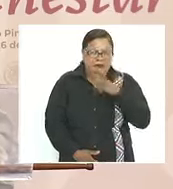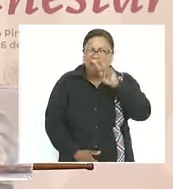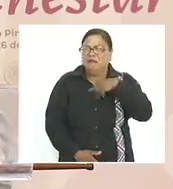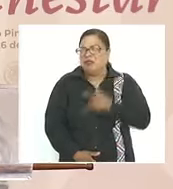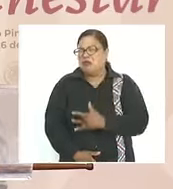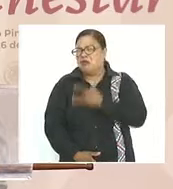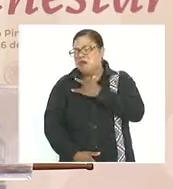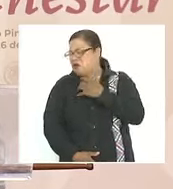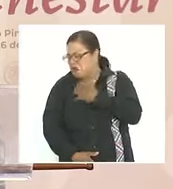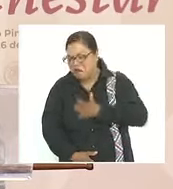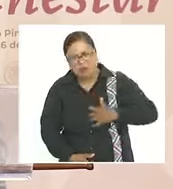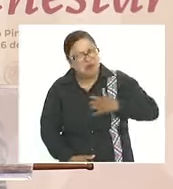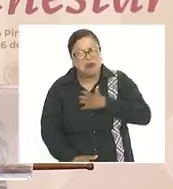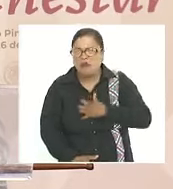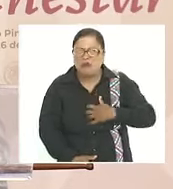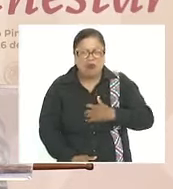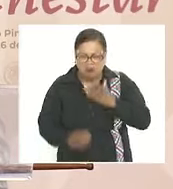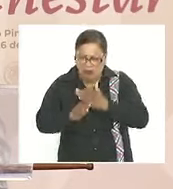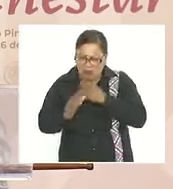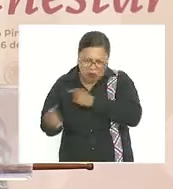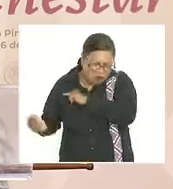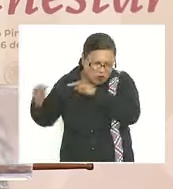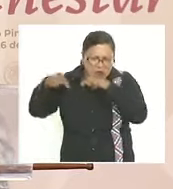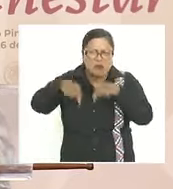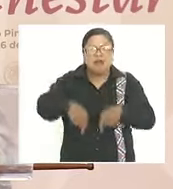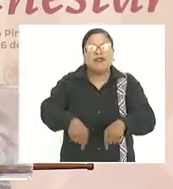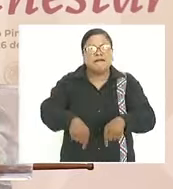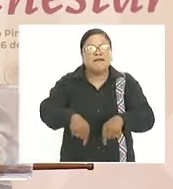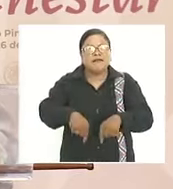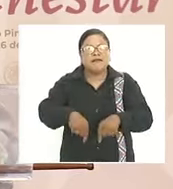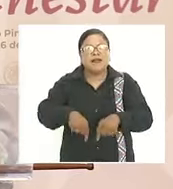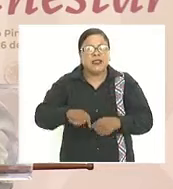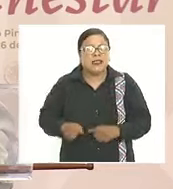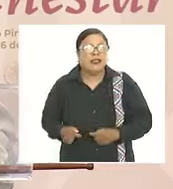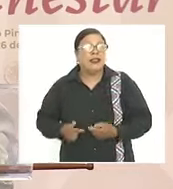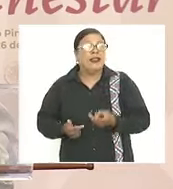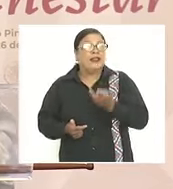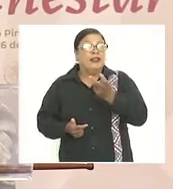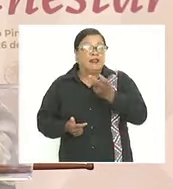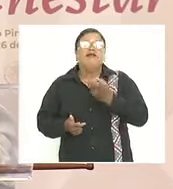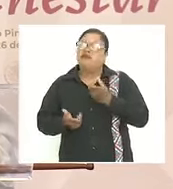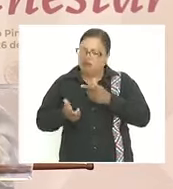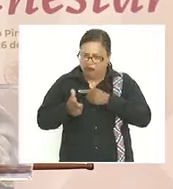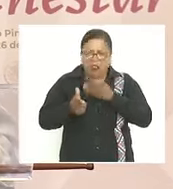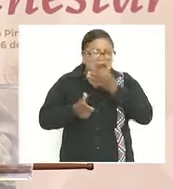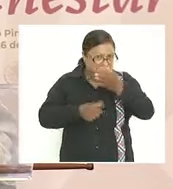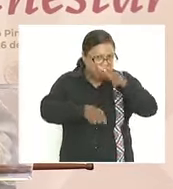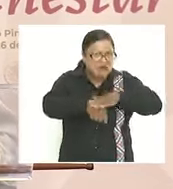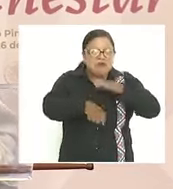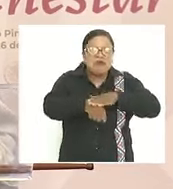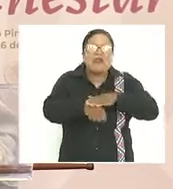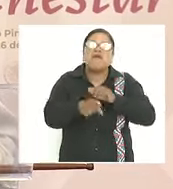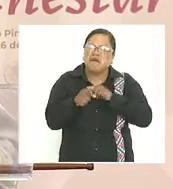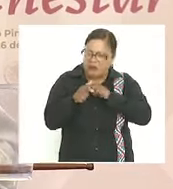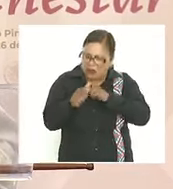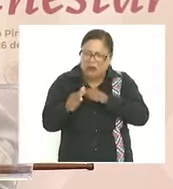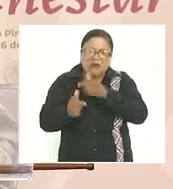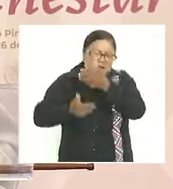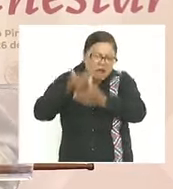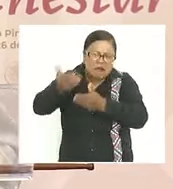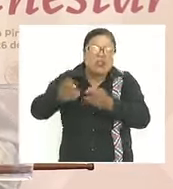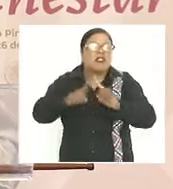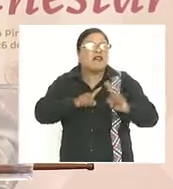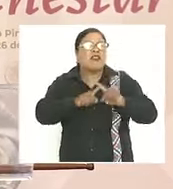gusto estar aquí con ustedes decirles que vamos a continuar con todos los